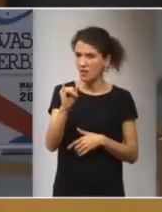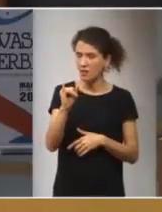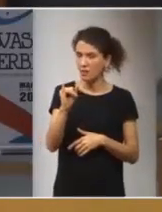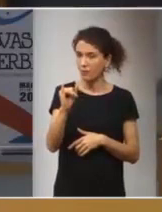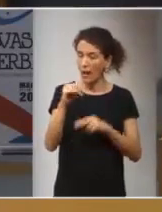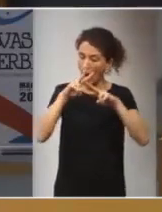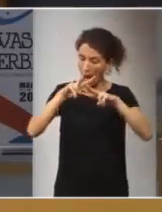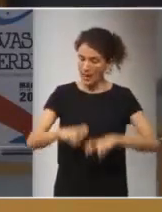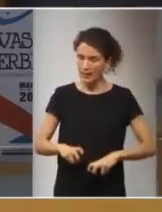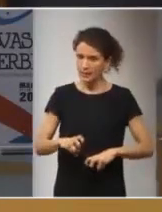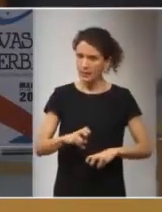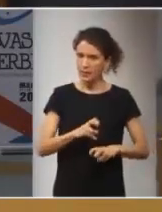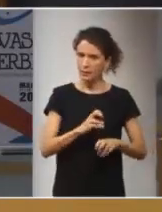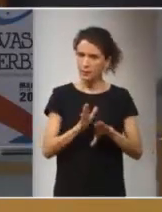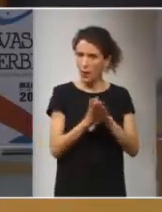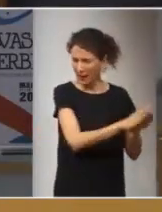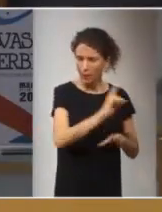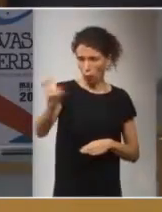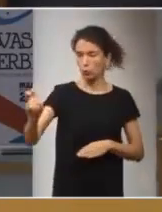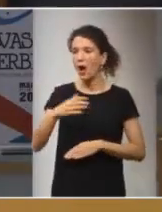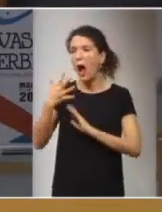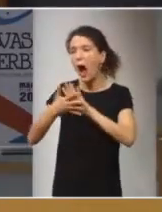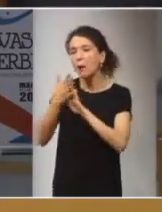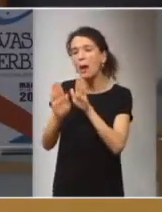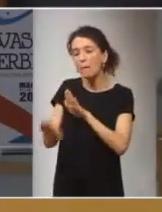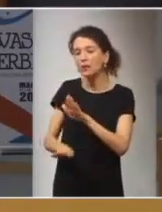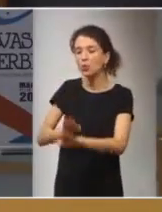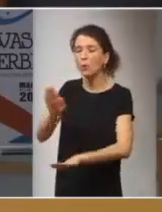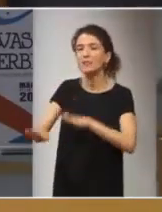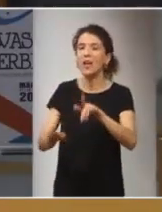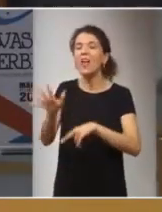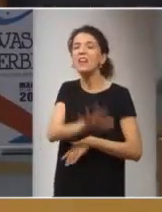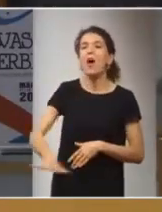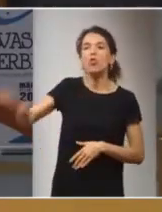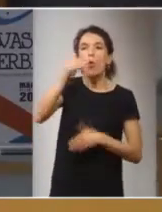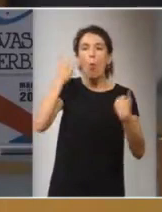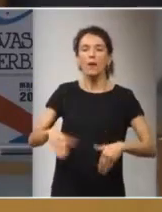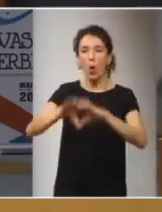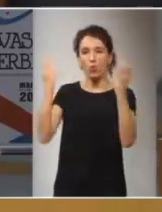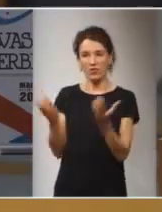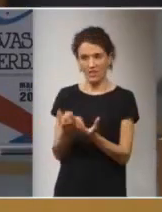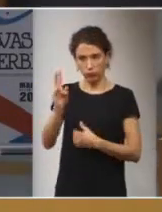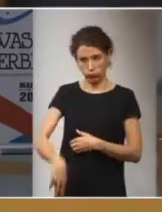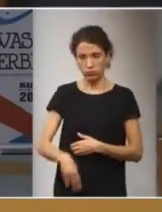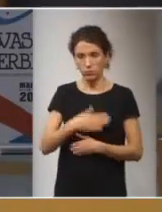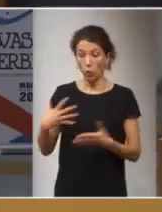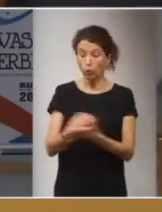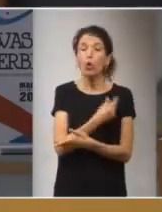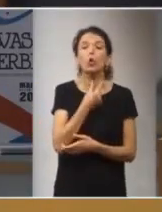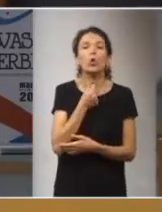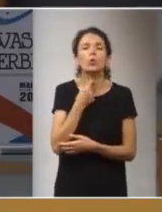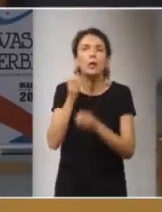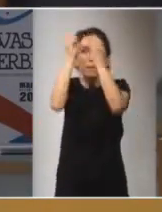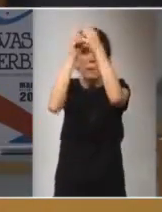análisis tú hablas de unos pasos hacia la nación humana universal creo que a todos nos gustaría